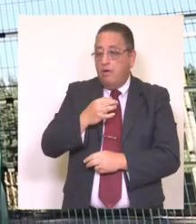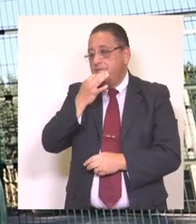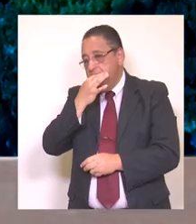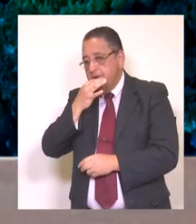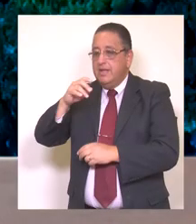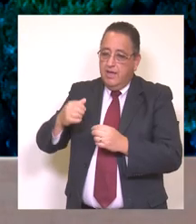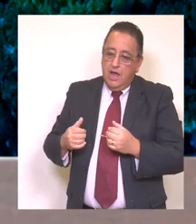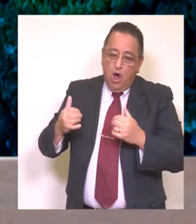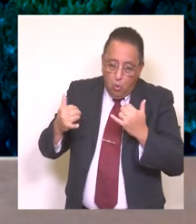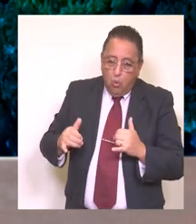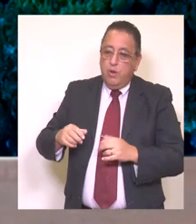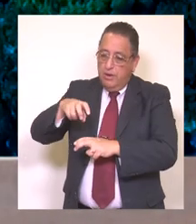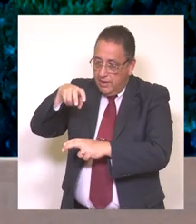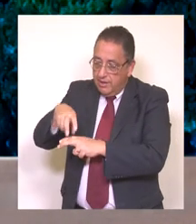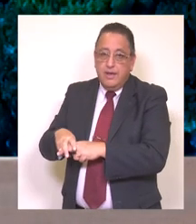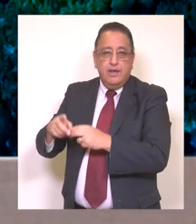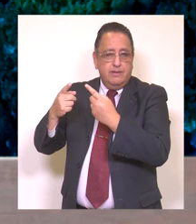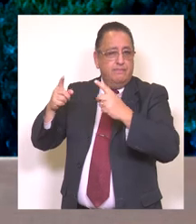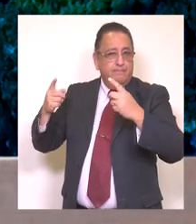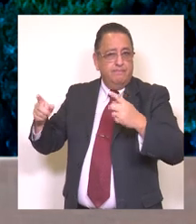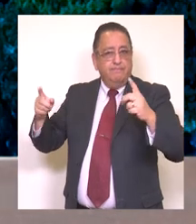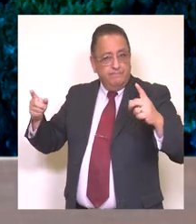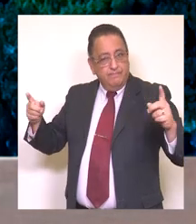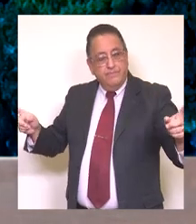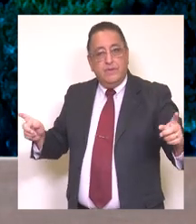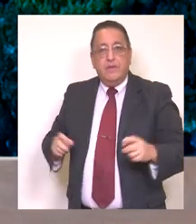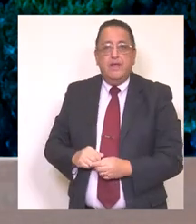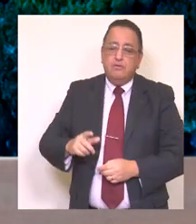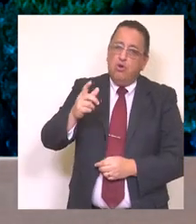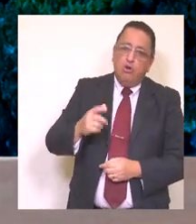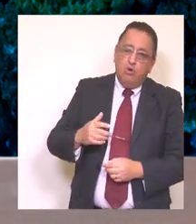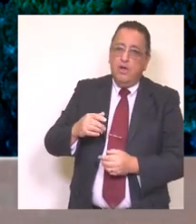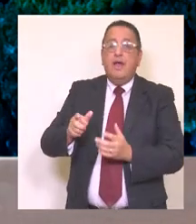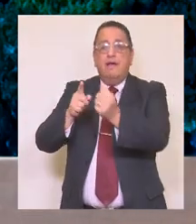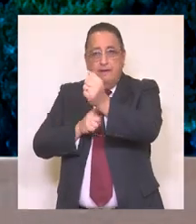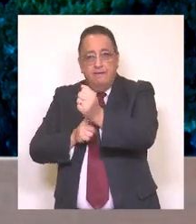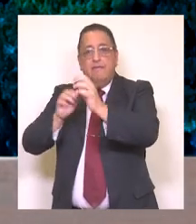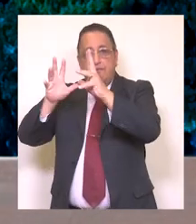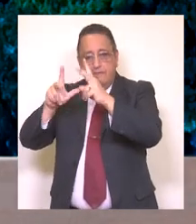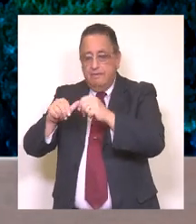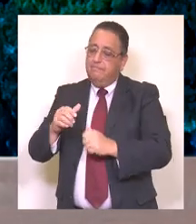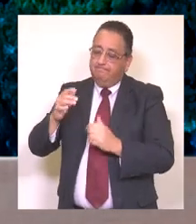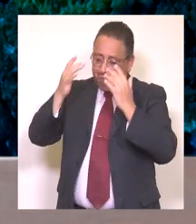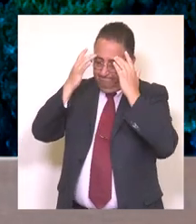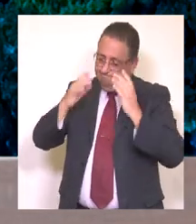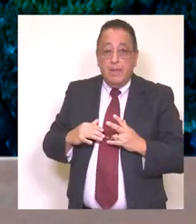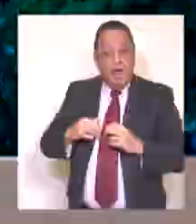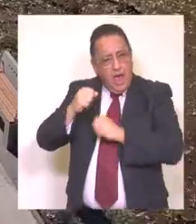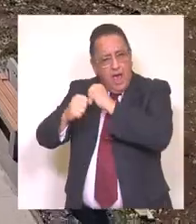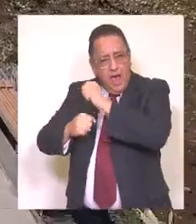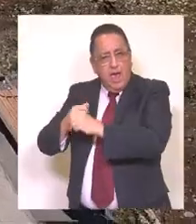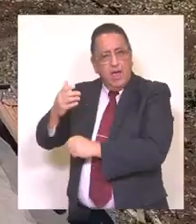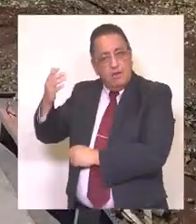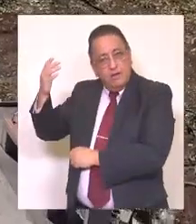pronto veremos áreas verdes, juegos, escaños y otros espacios adecuados para la recreación de las familias de